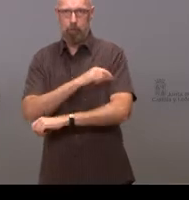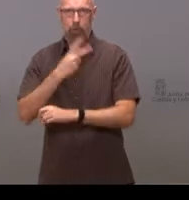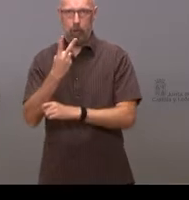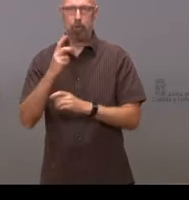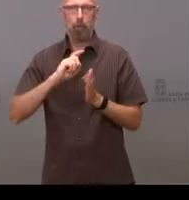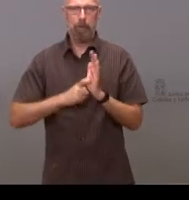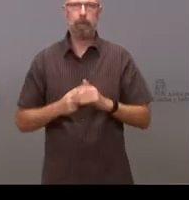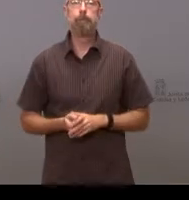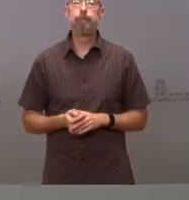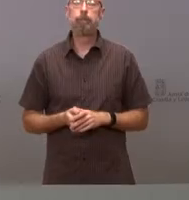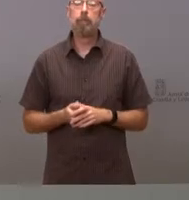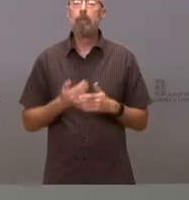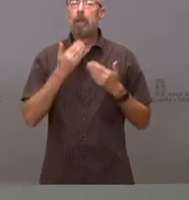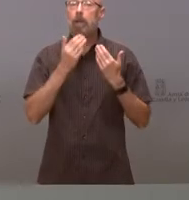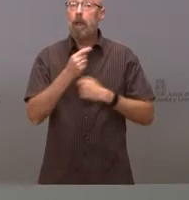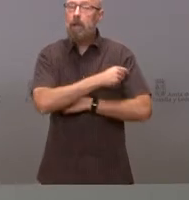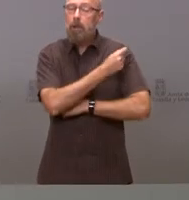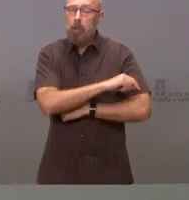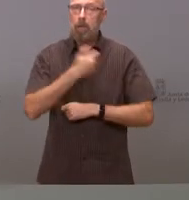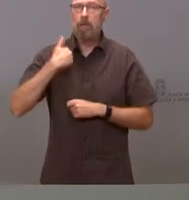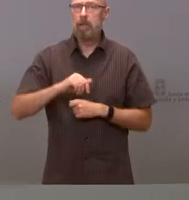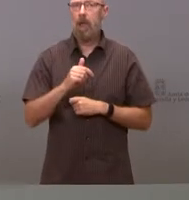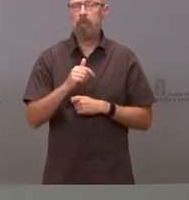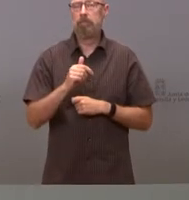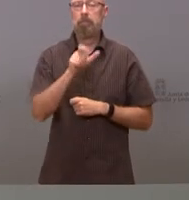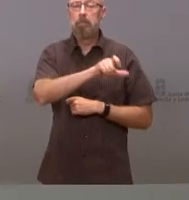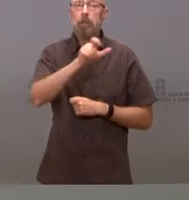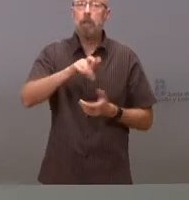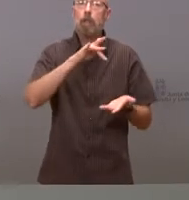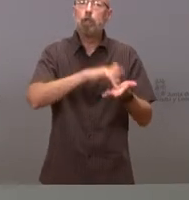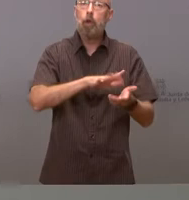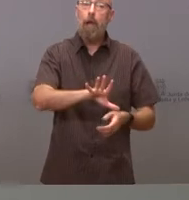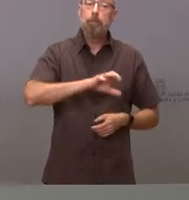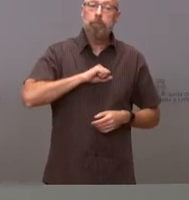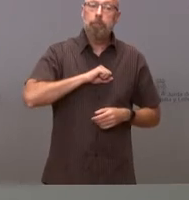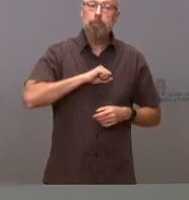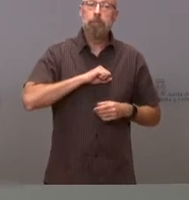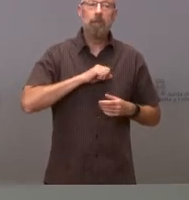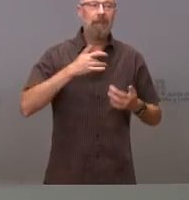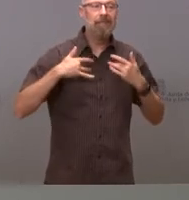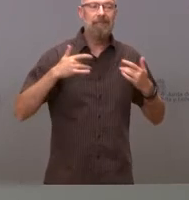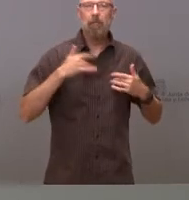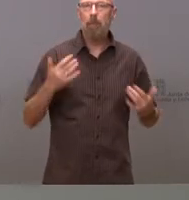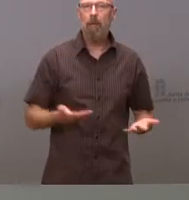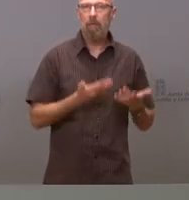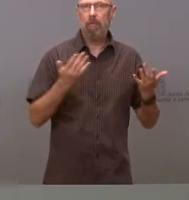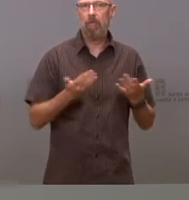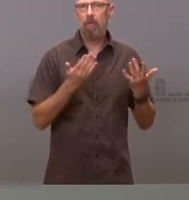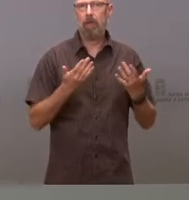antes, en general, que los cuadros sean o asintomáticos o más leves, que haya una disminución de la letalidad de 5 a 0,5